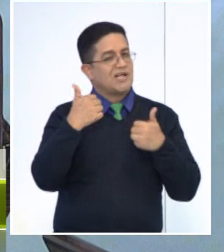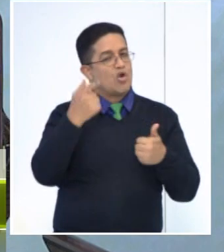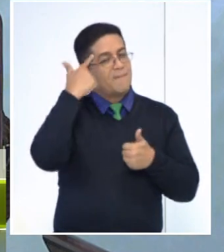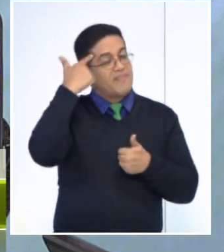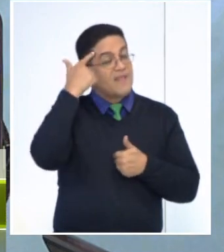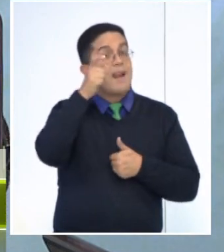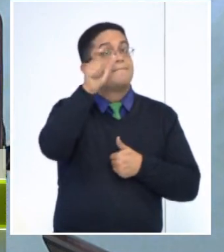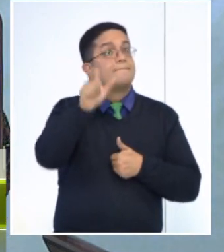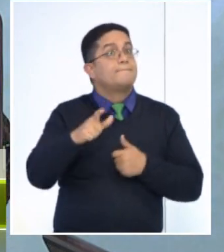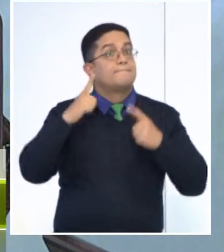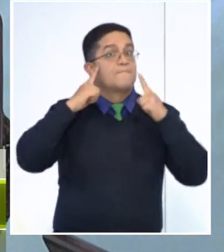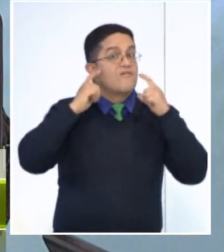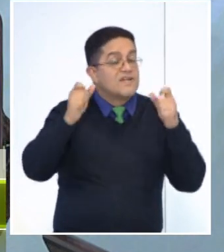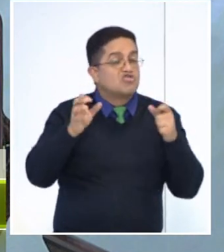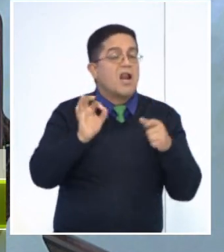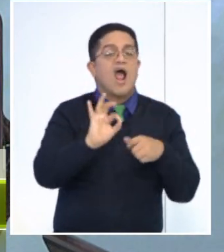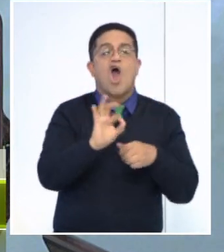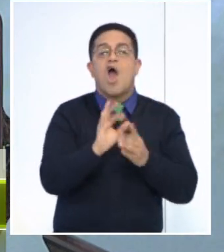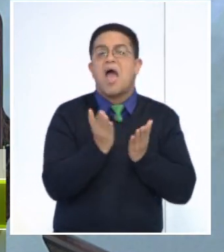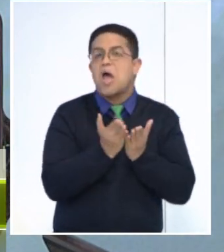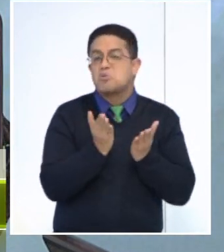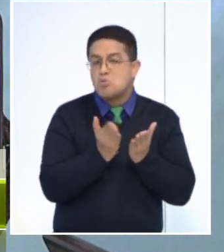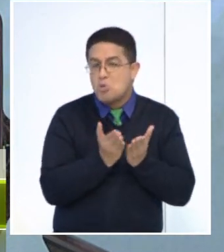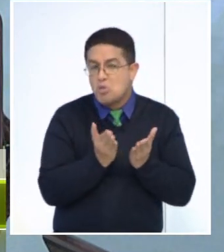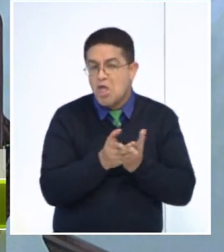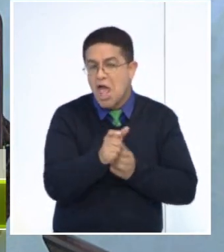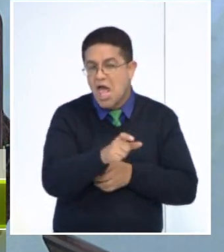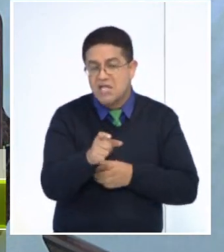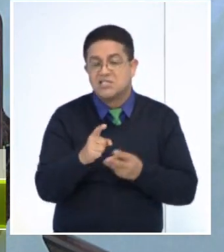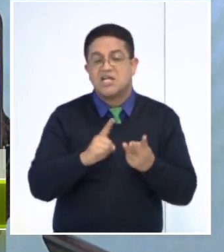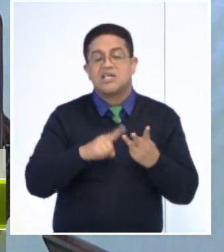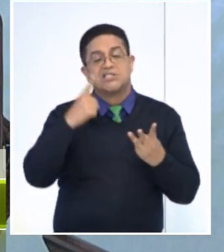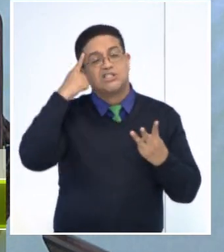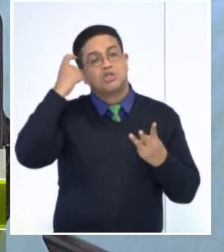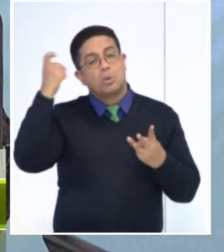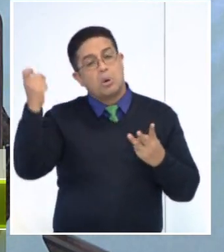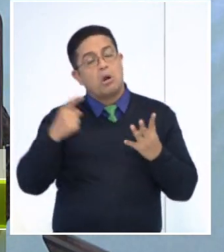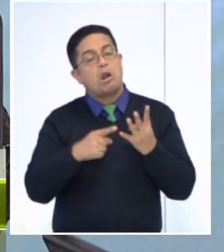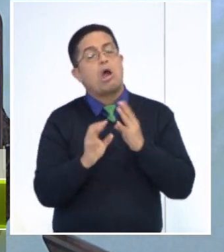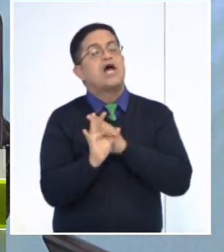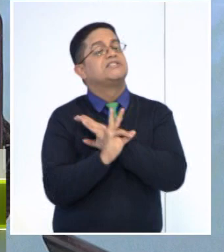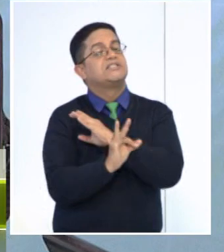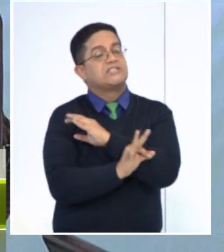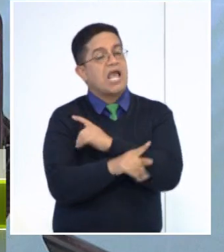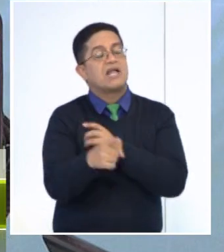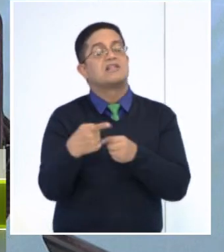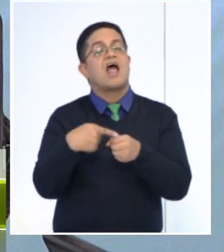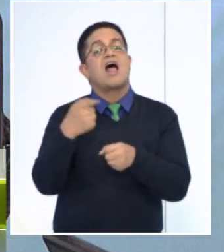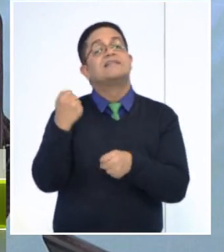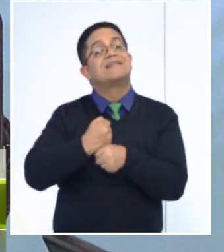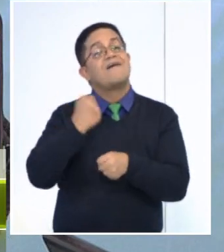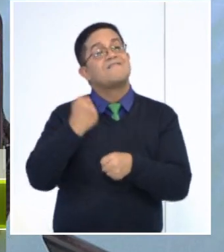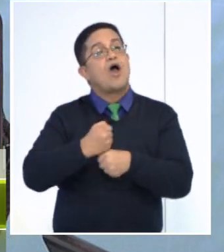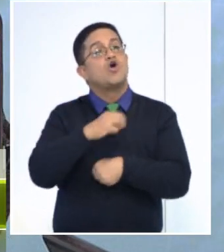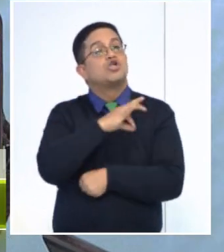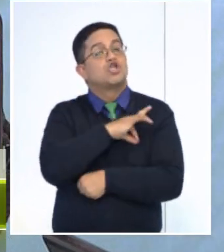profesional o estudiante en alguna de estas carreras, psicólogo, psiquiatra, trabajador social, incluso